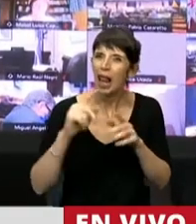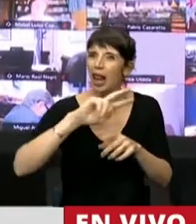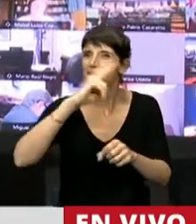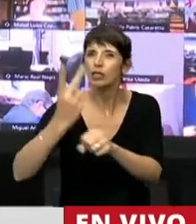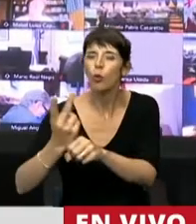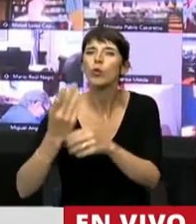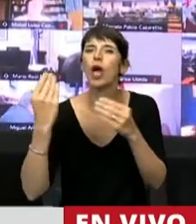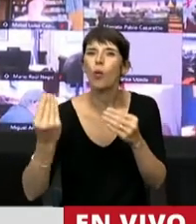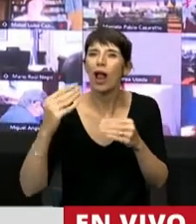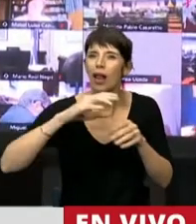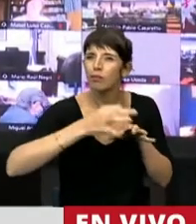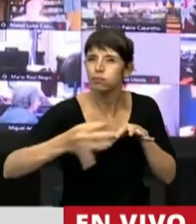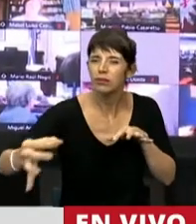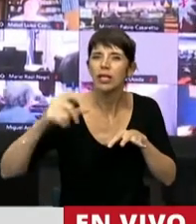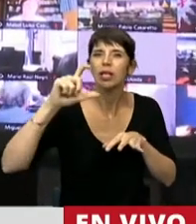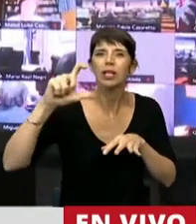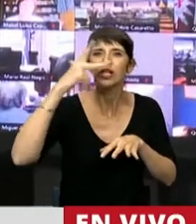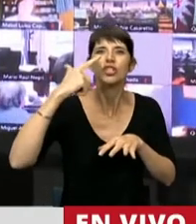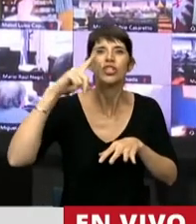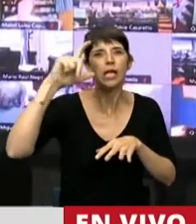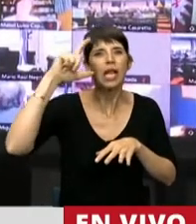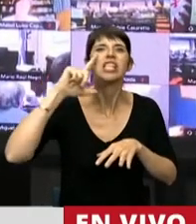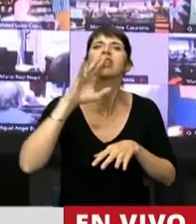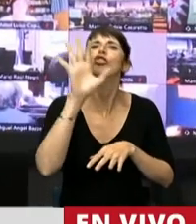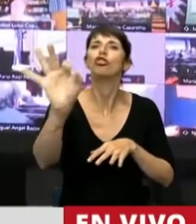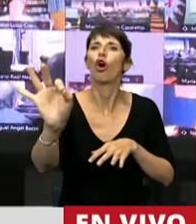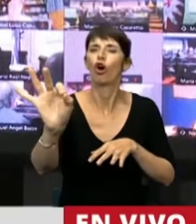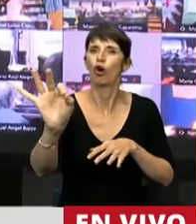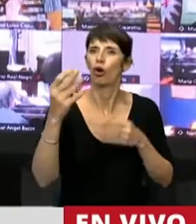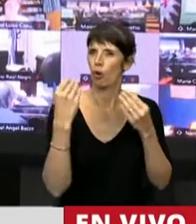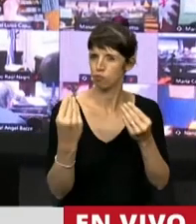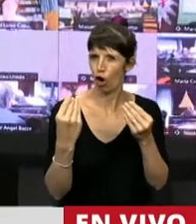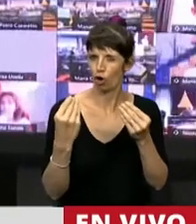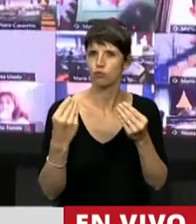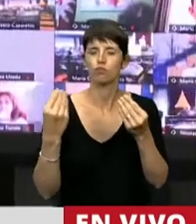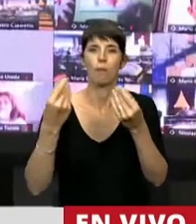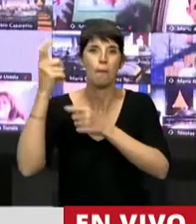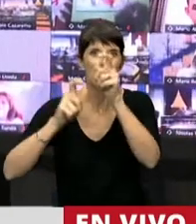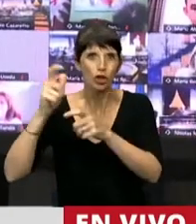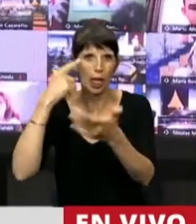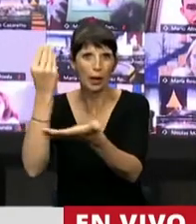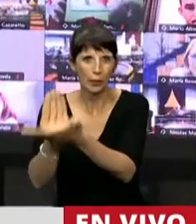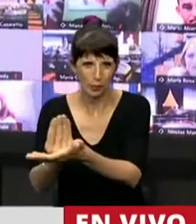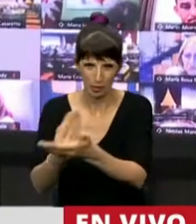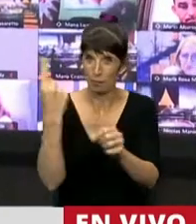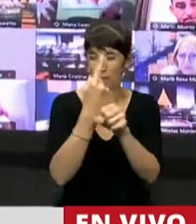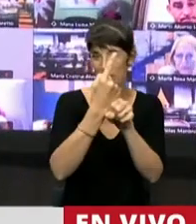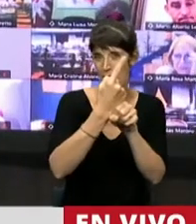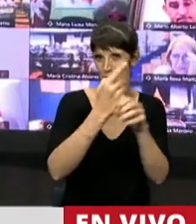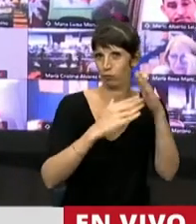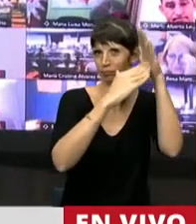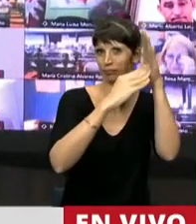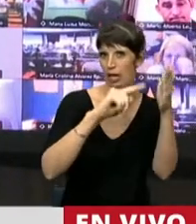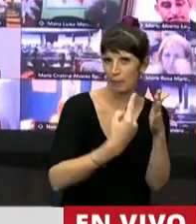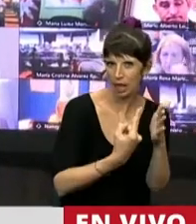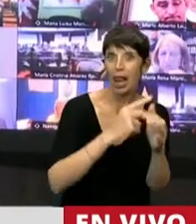que es el departamento que sigue en orden de habitantes después de la capital y que también marca un